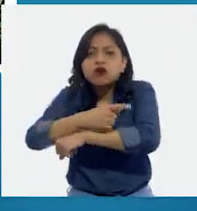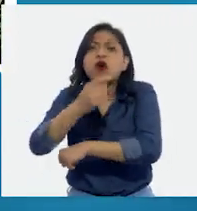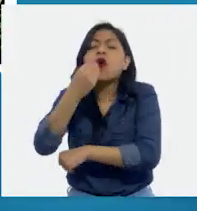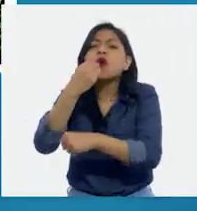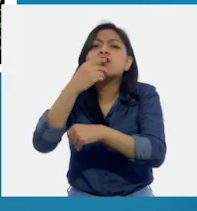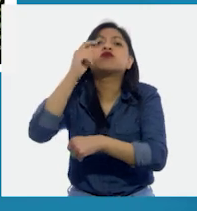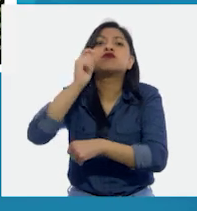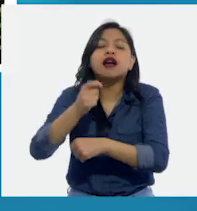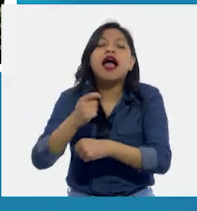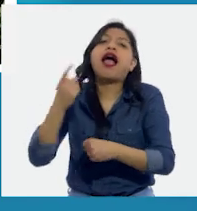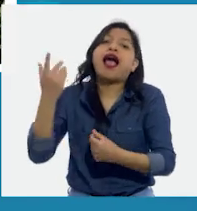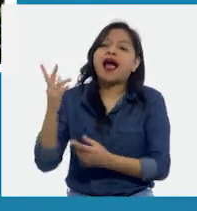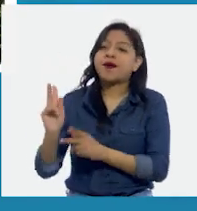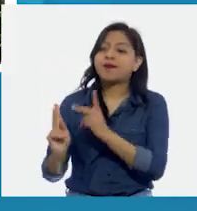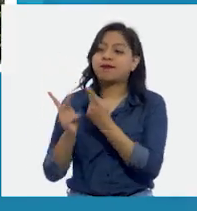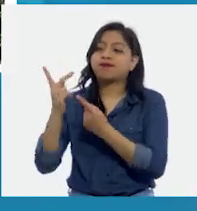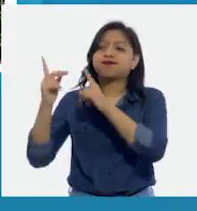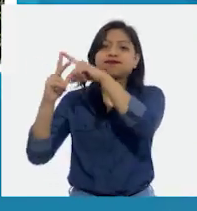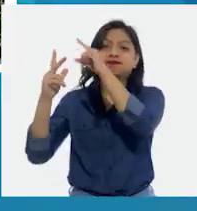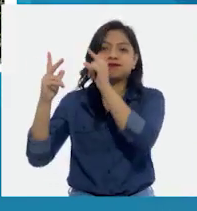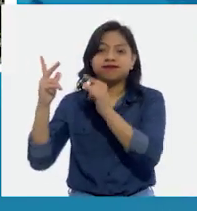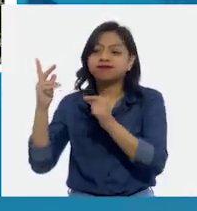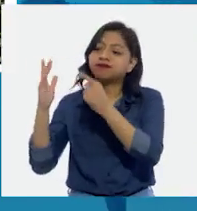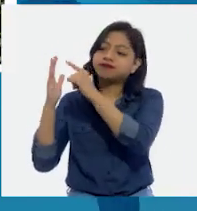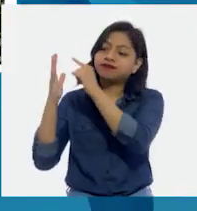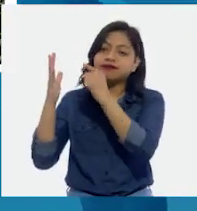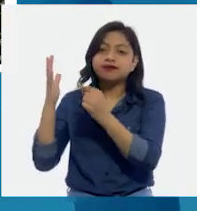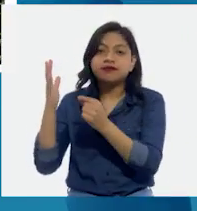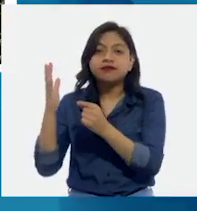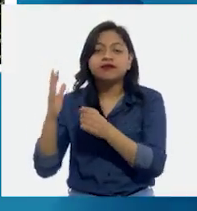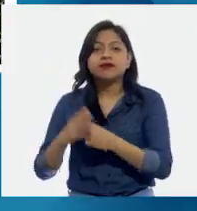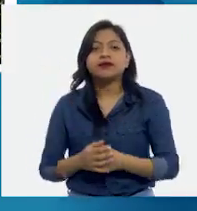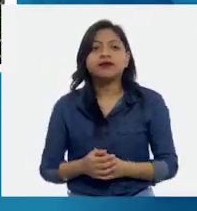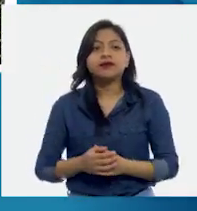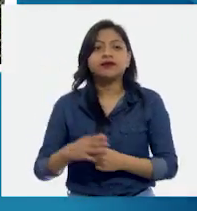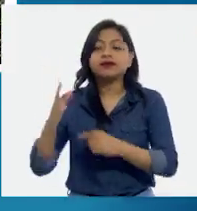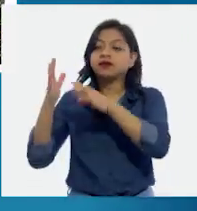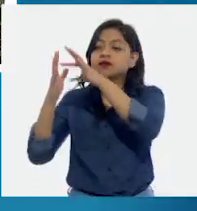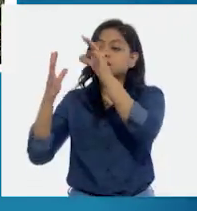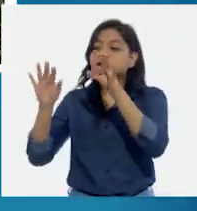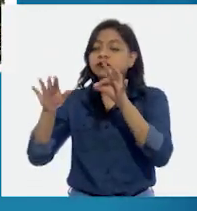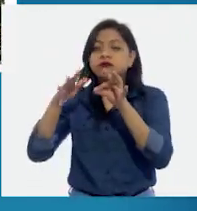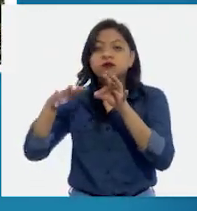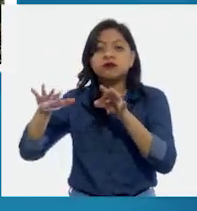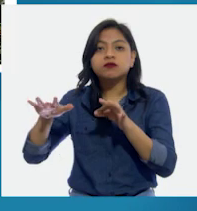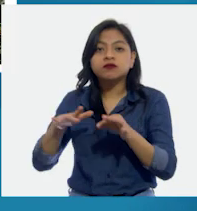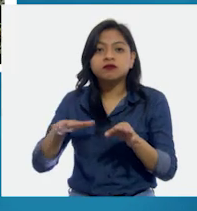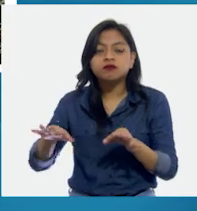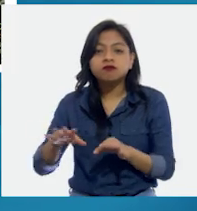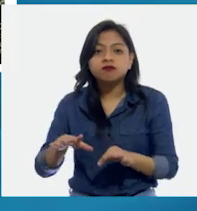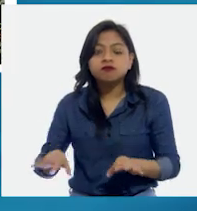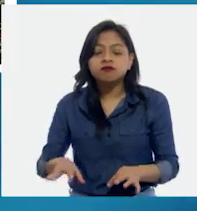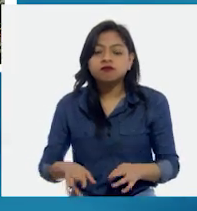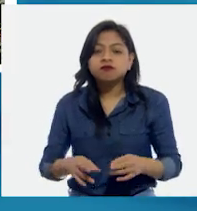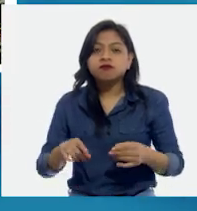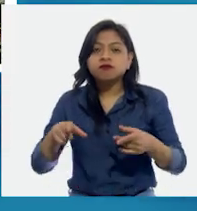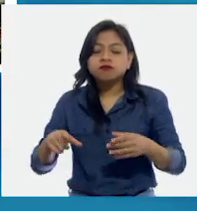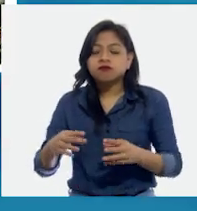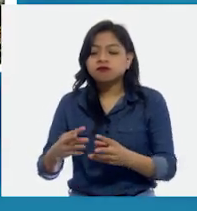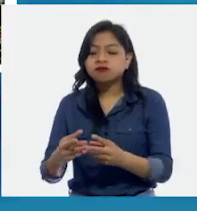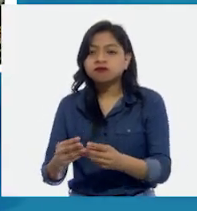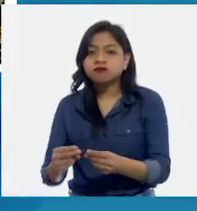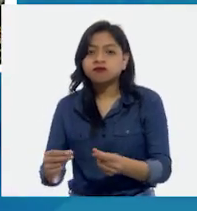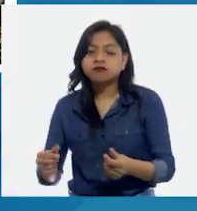alimentan de las hojas de las plantas. Las hojas que caen al suelo se descomponen y por acción de